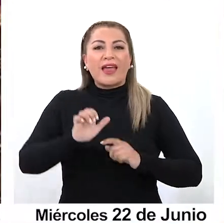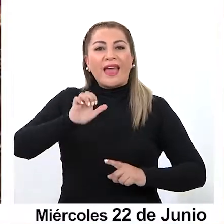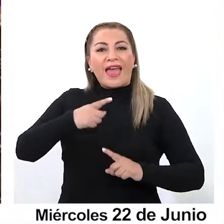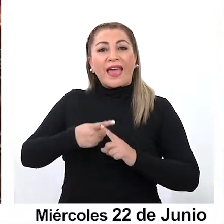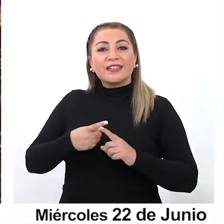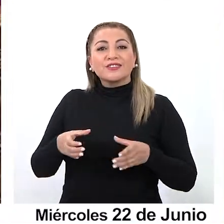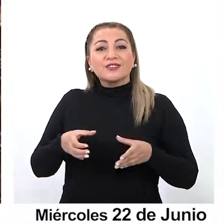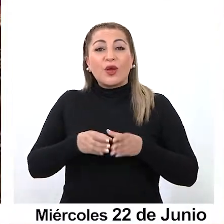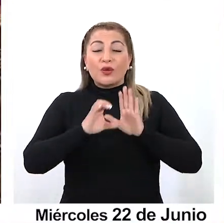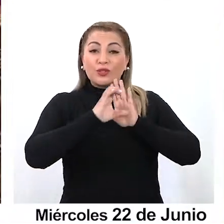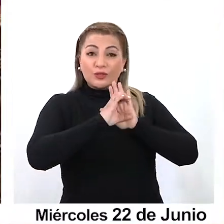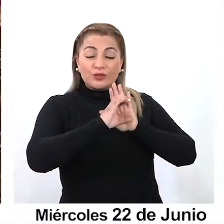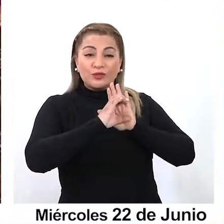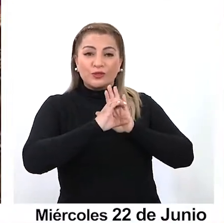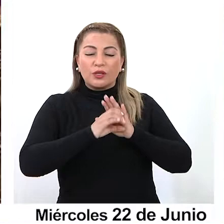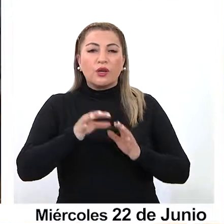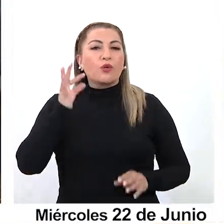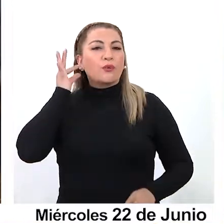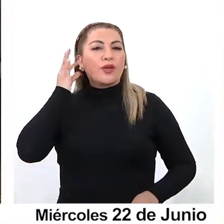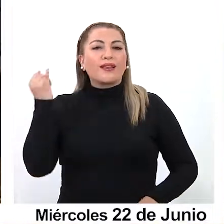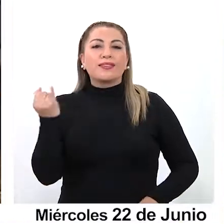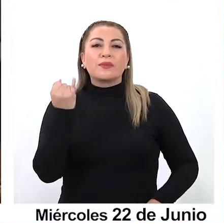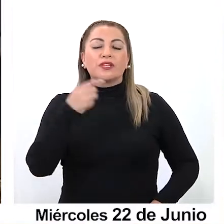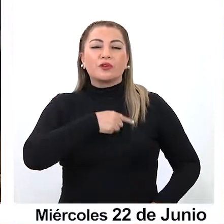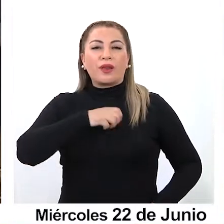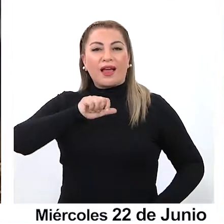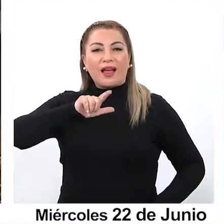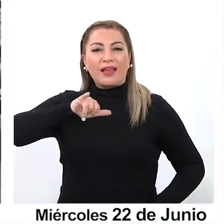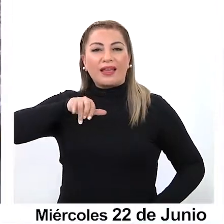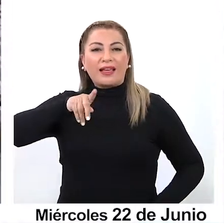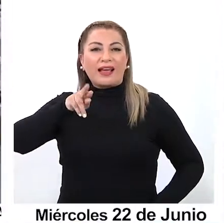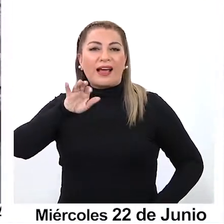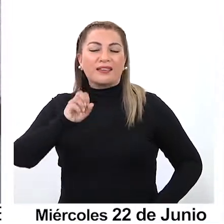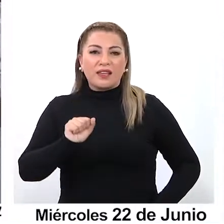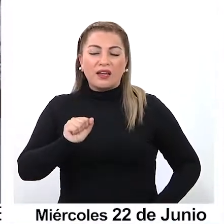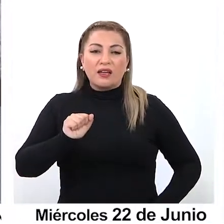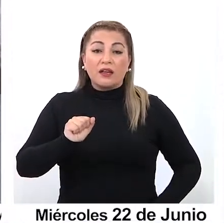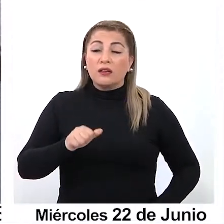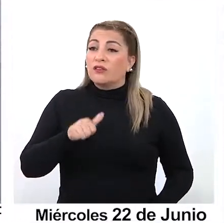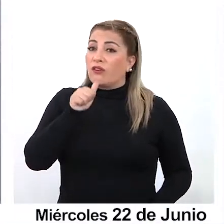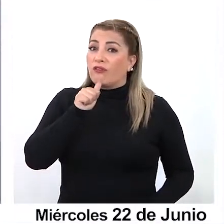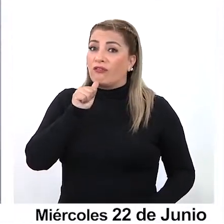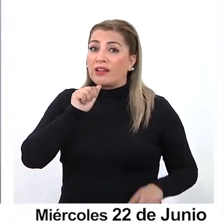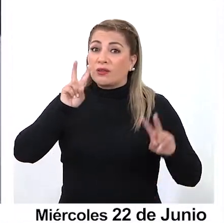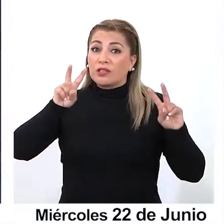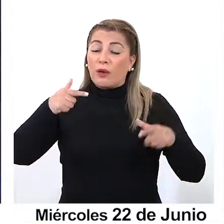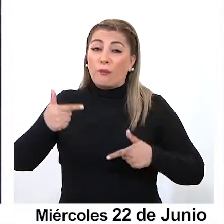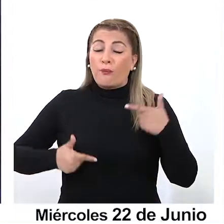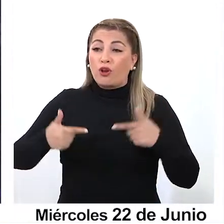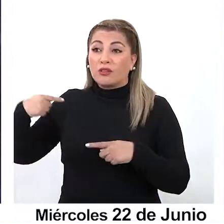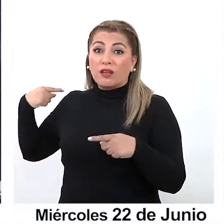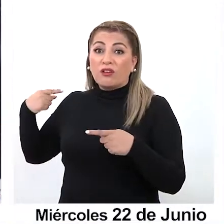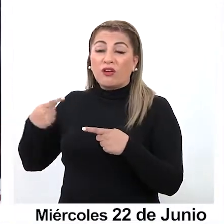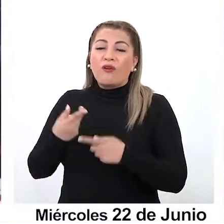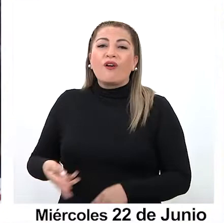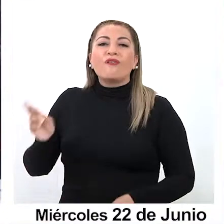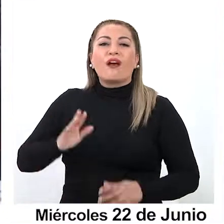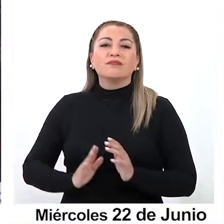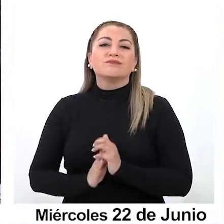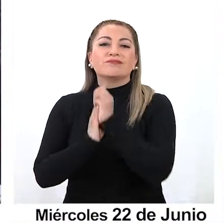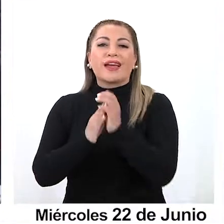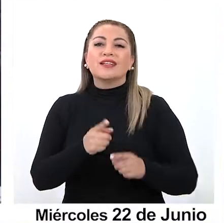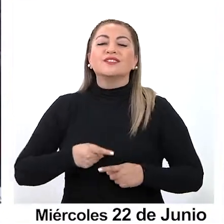ex-convencionales. La independiente Alejandra Flores, si bien no tiene trayectoria política, volverá como